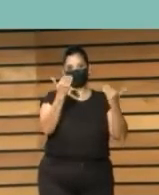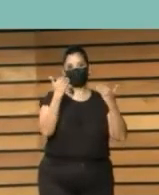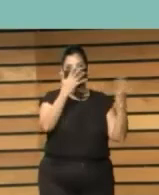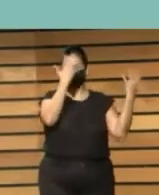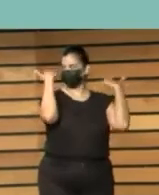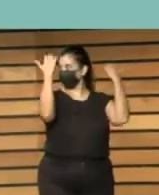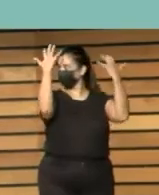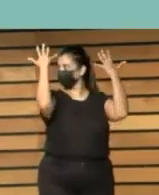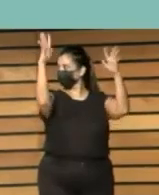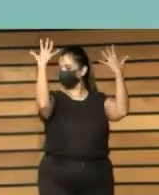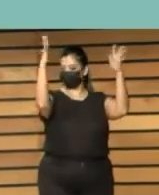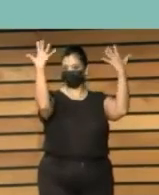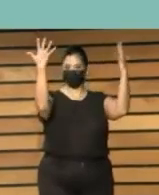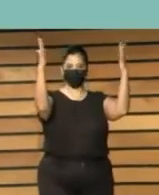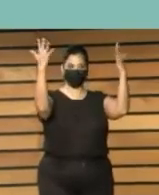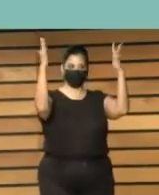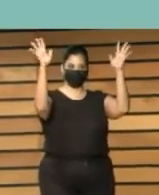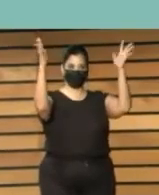Gracias Gracias